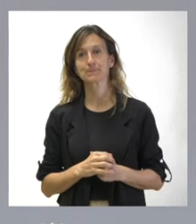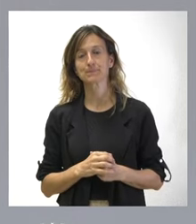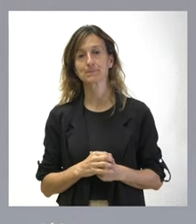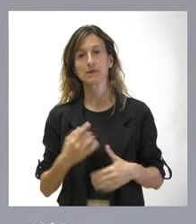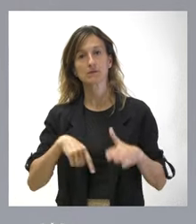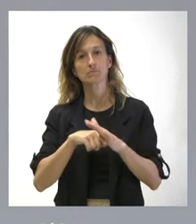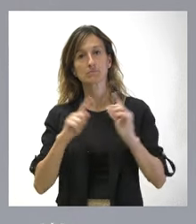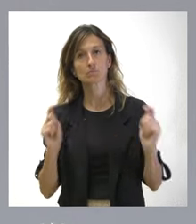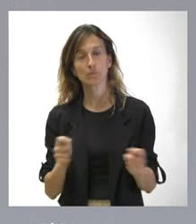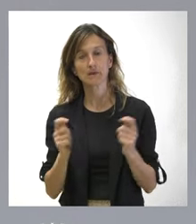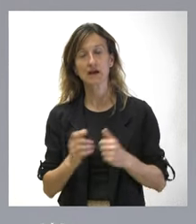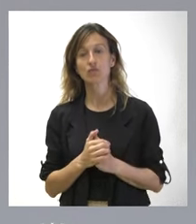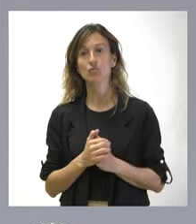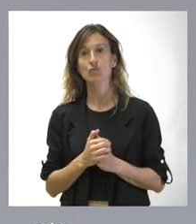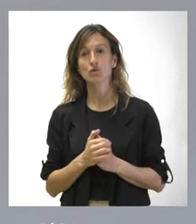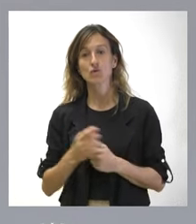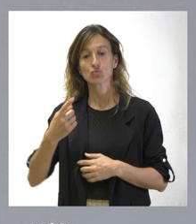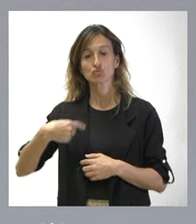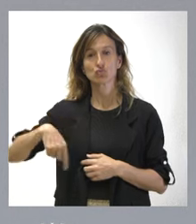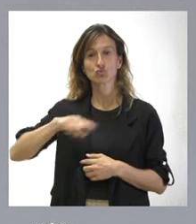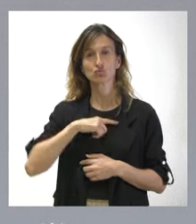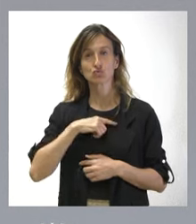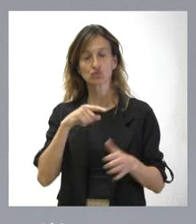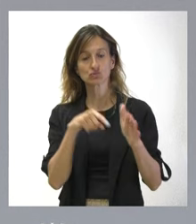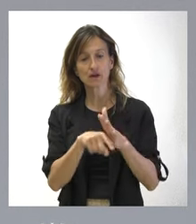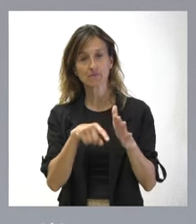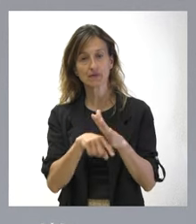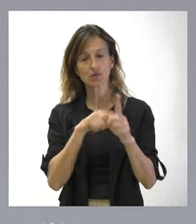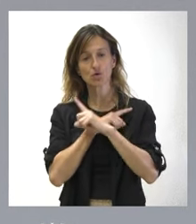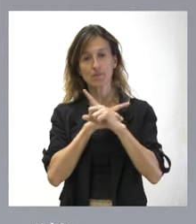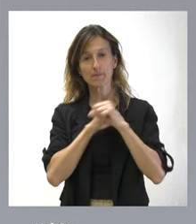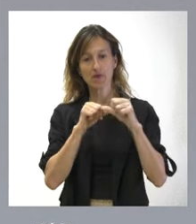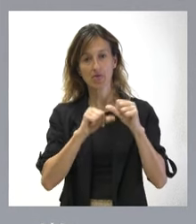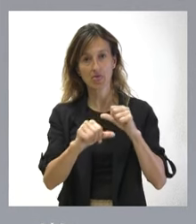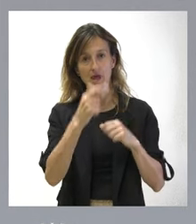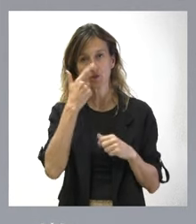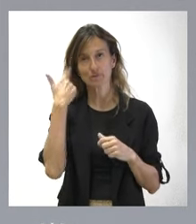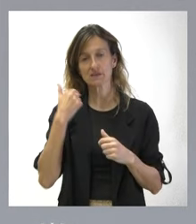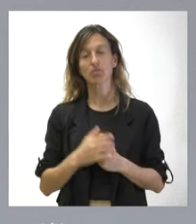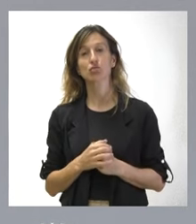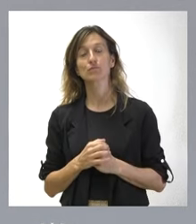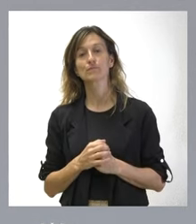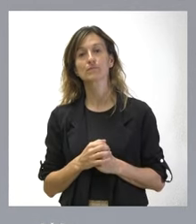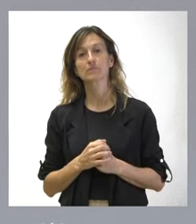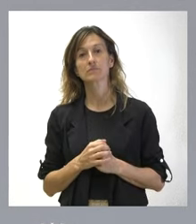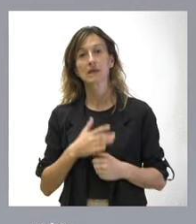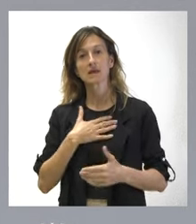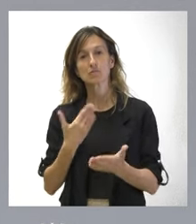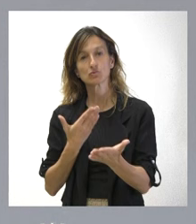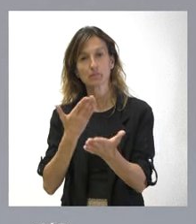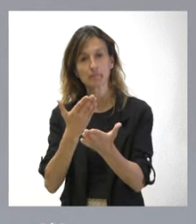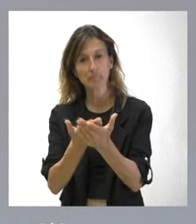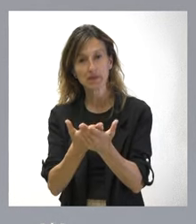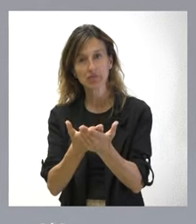Nosotros, dentro de esa tramitación que hemos realizado a partir de noviembre del año pasado, hemos solicitado y obtenido